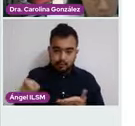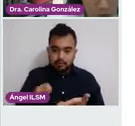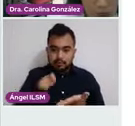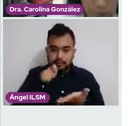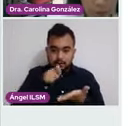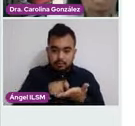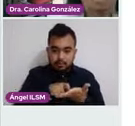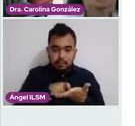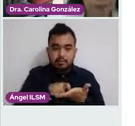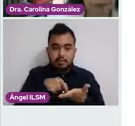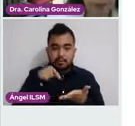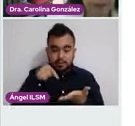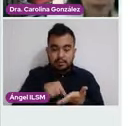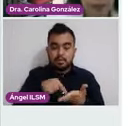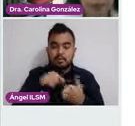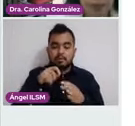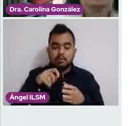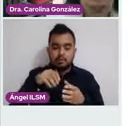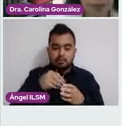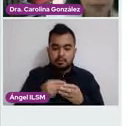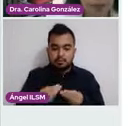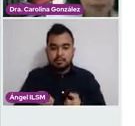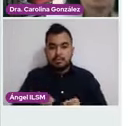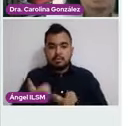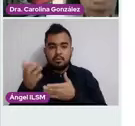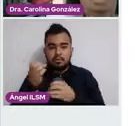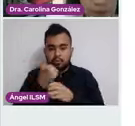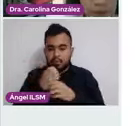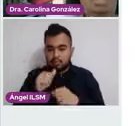medio de transporte. Siguiente.